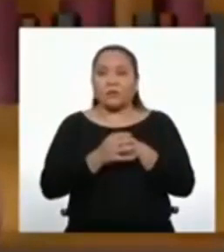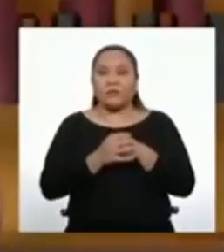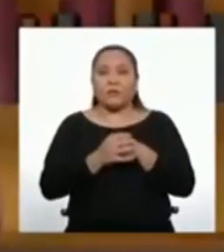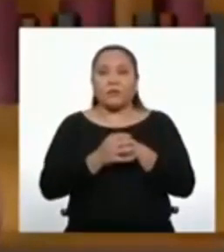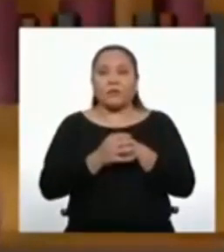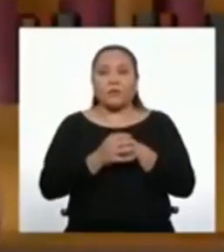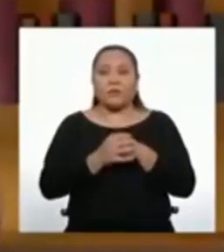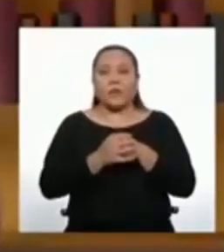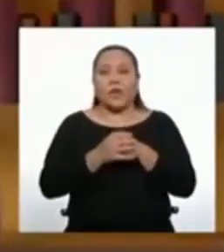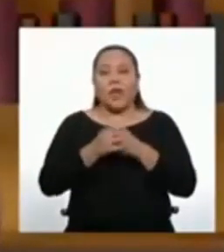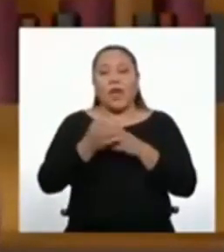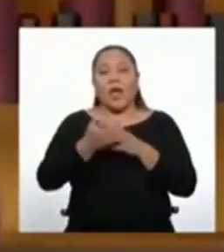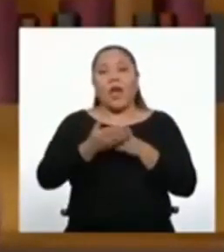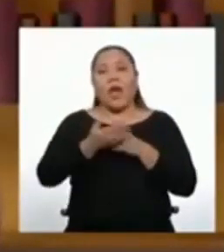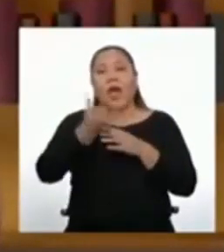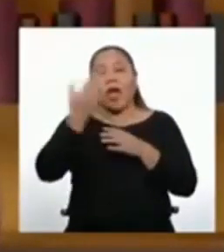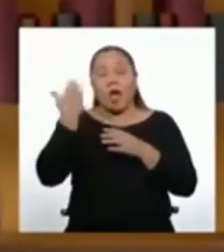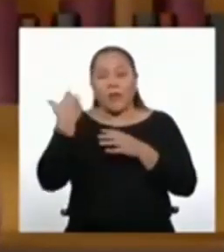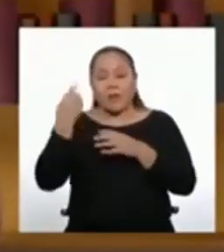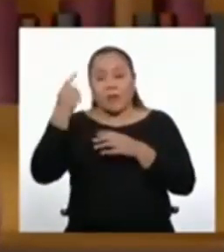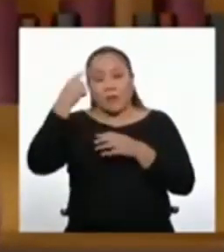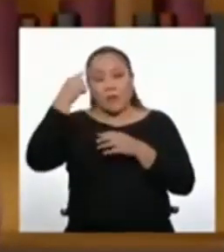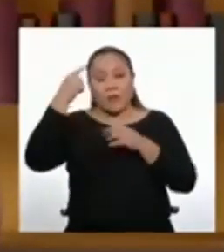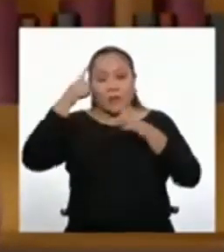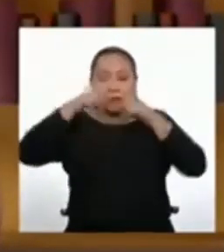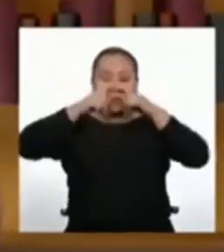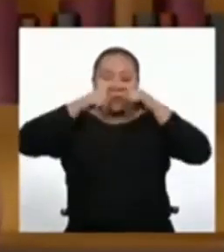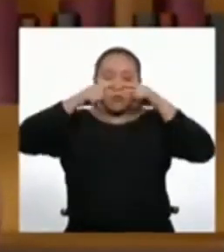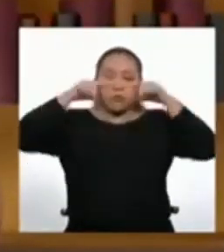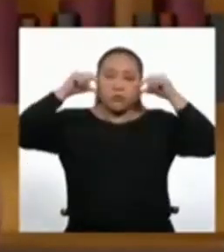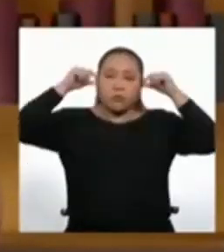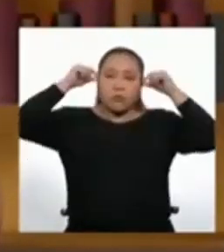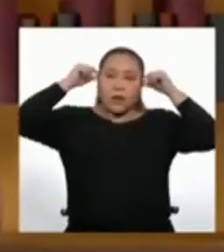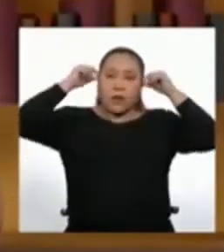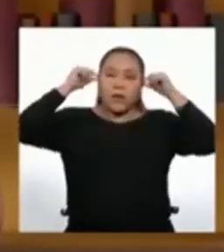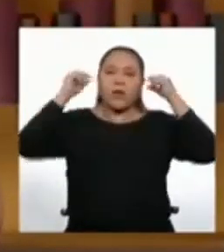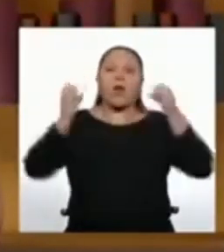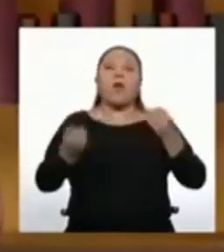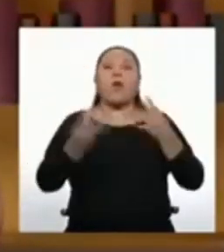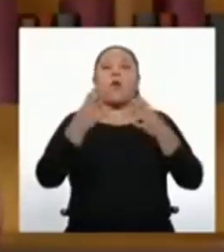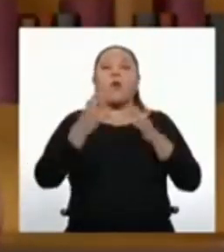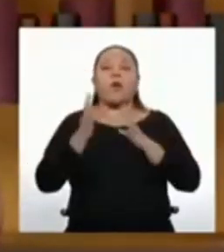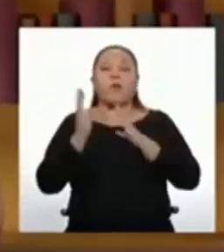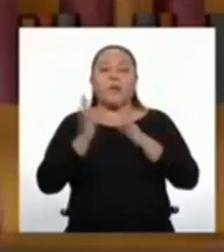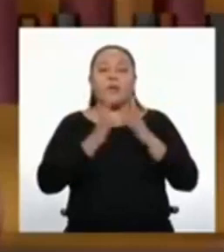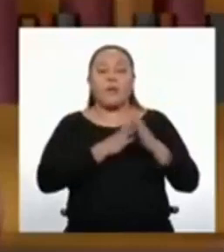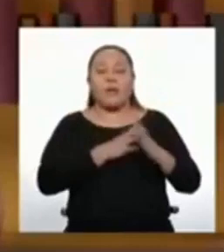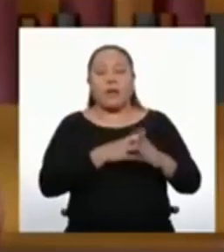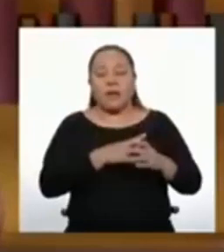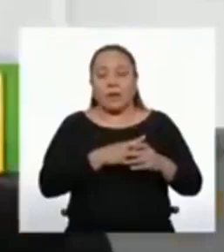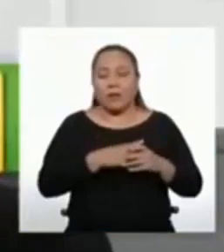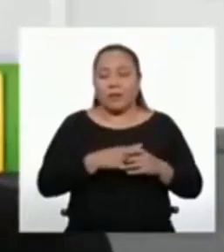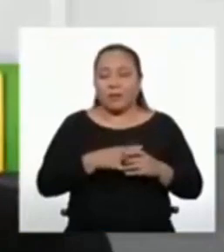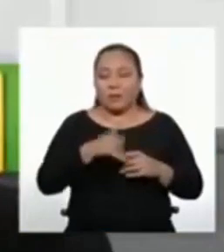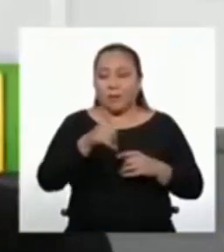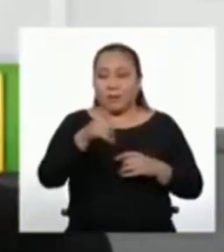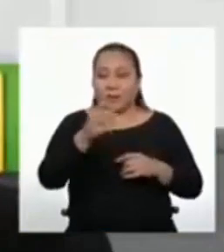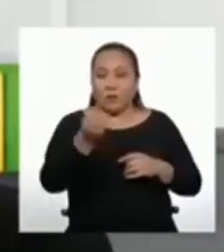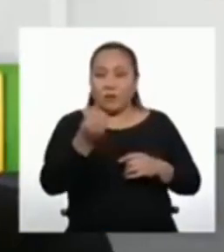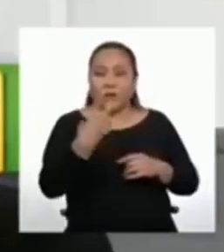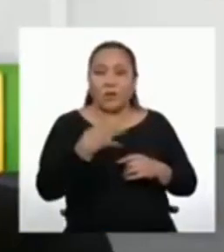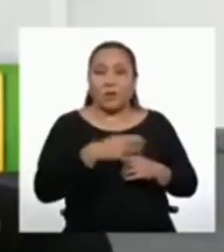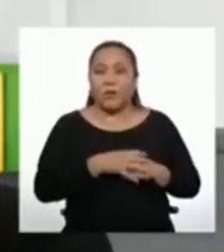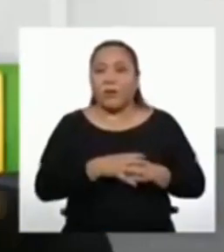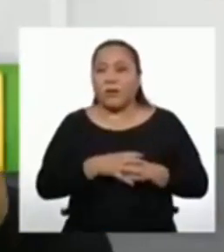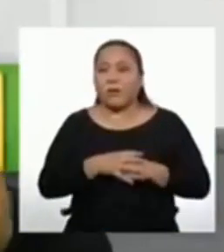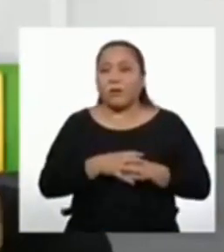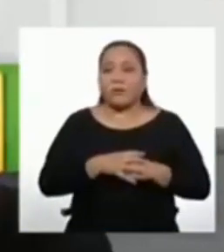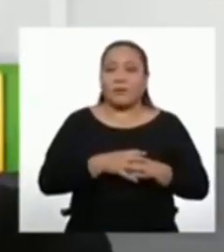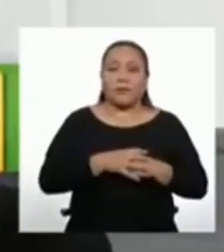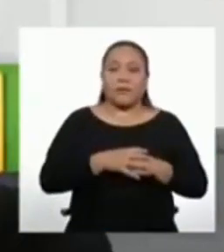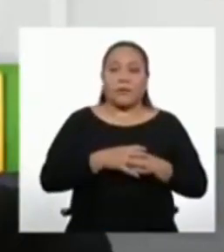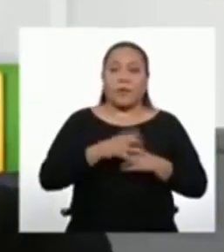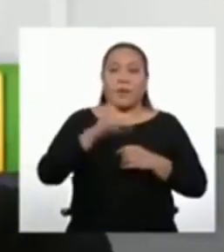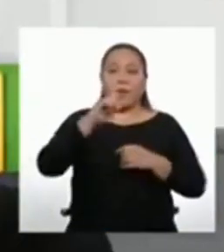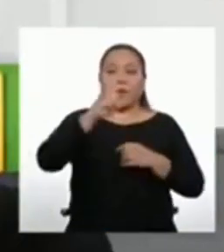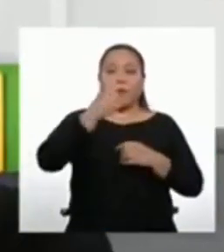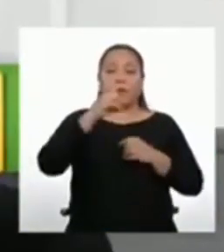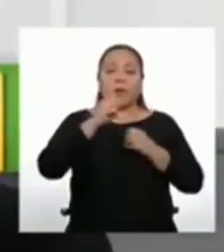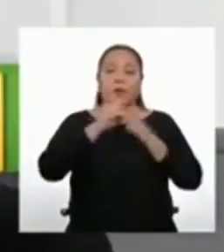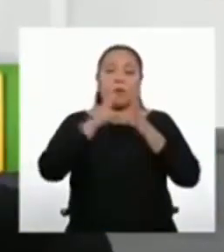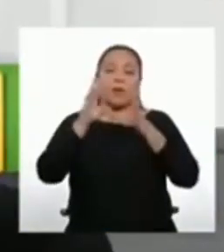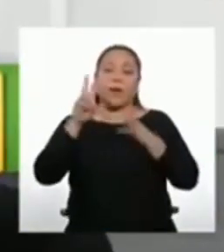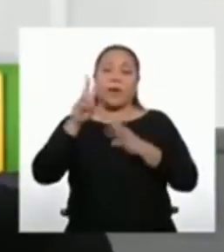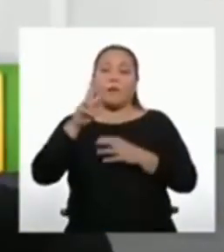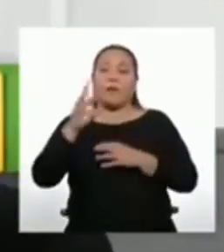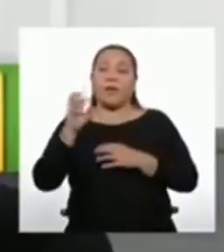calculemos cuántas mascarillas se han hecho en 4 días. ¿Me mencionas las cifras, Yanira? Claro. El primer